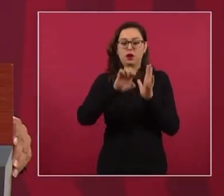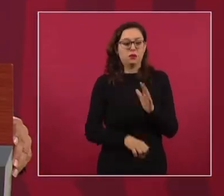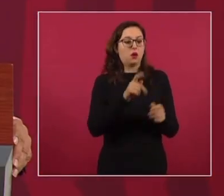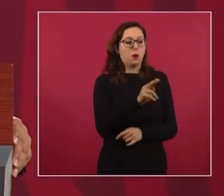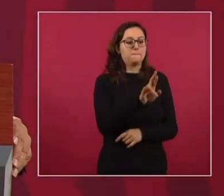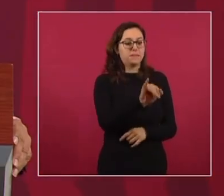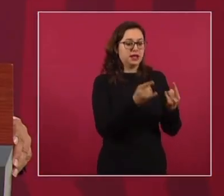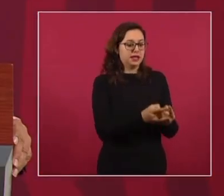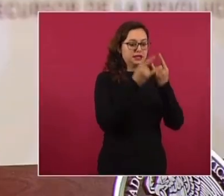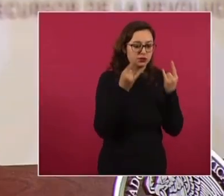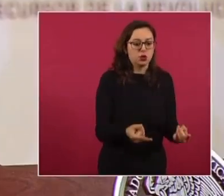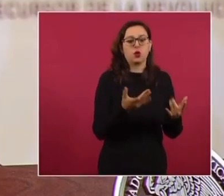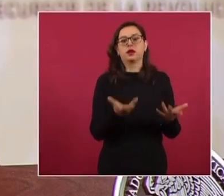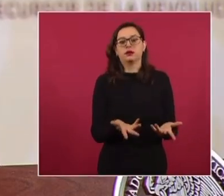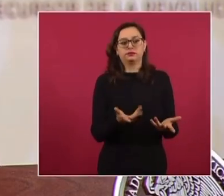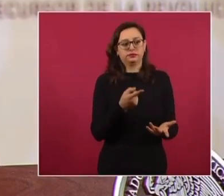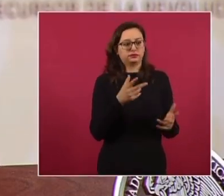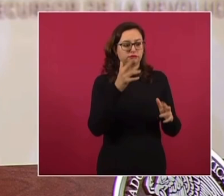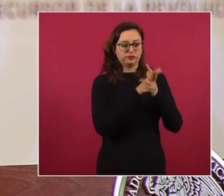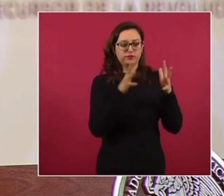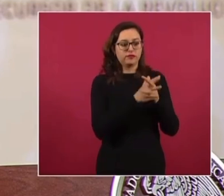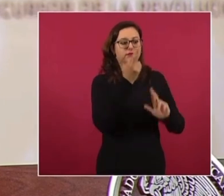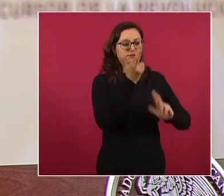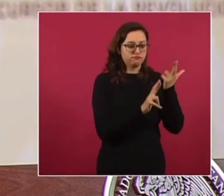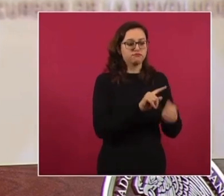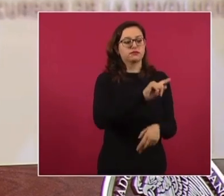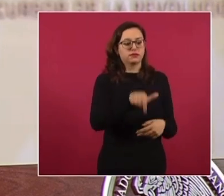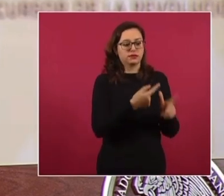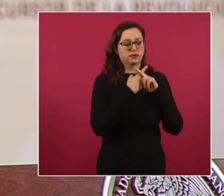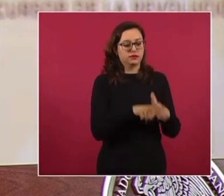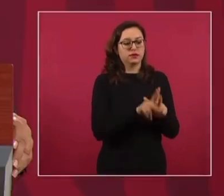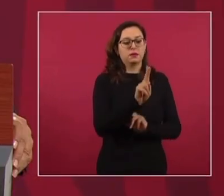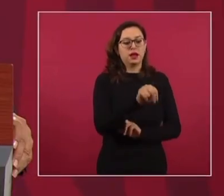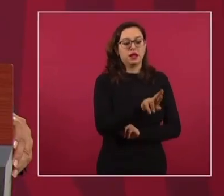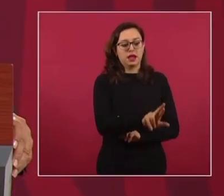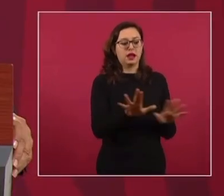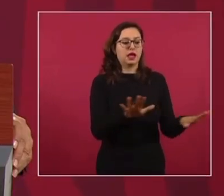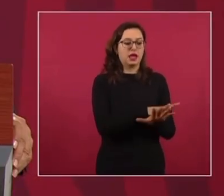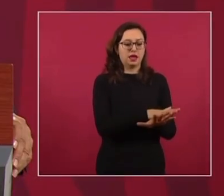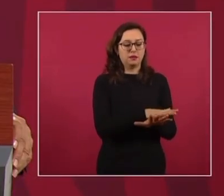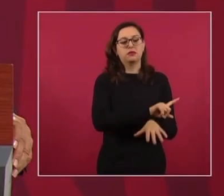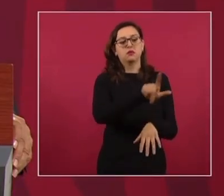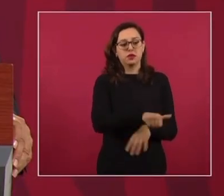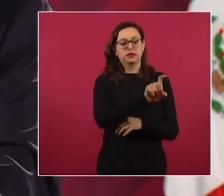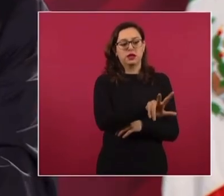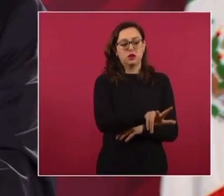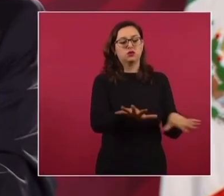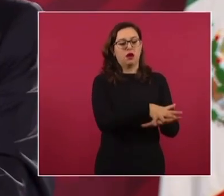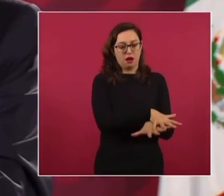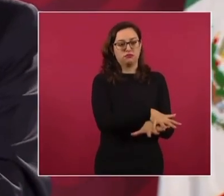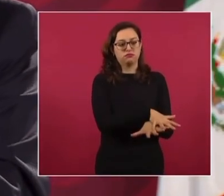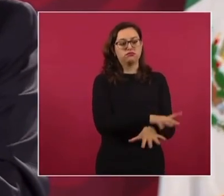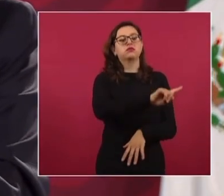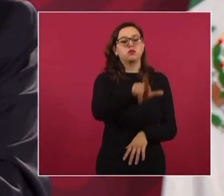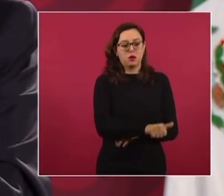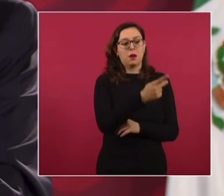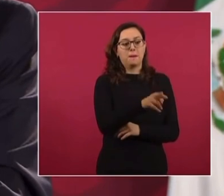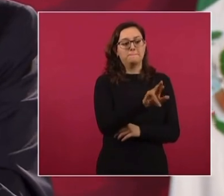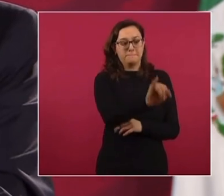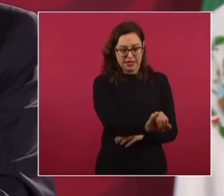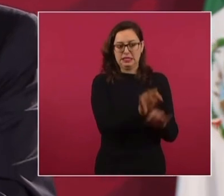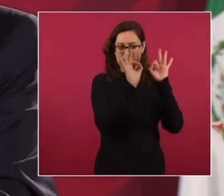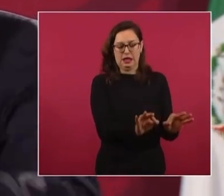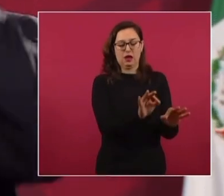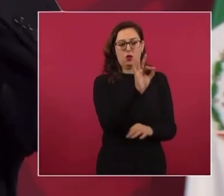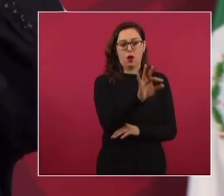de cómo surge después de la Revolución. Como PNR, cómo se transforma en el 38, como partido de la Revolución. Luego, cómo se transforma en PRI en el